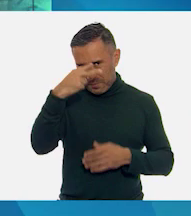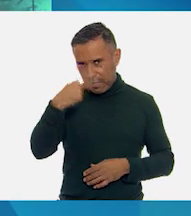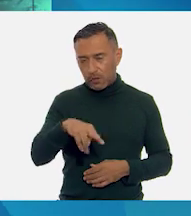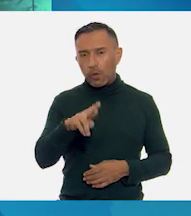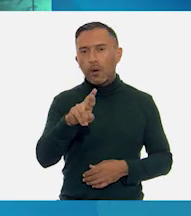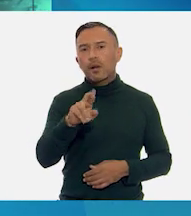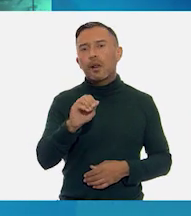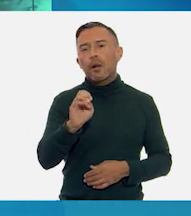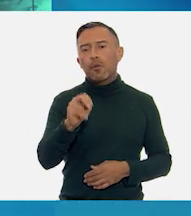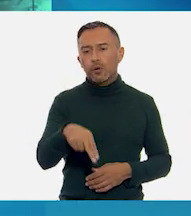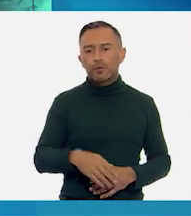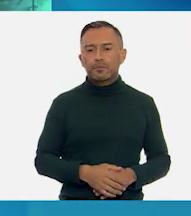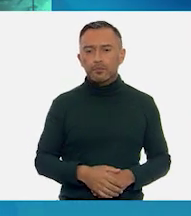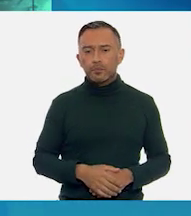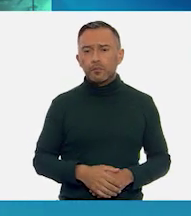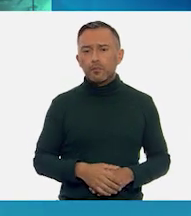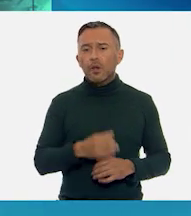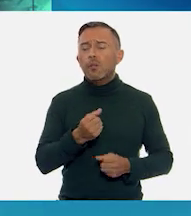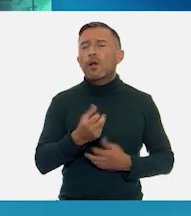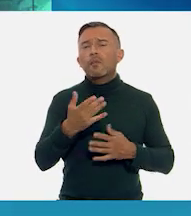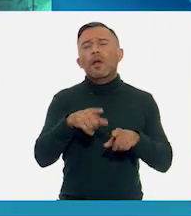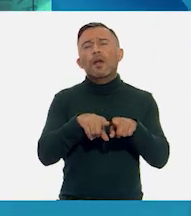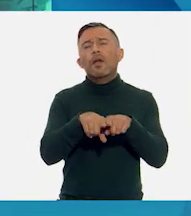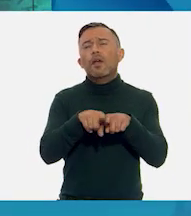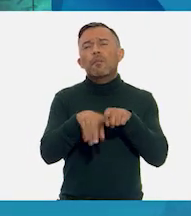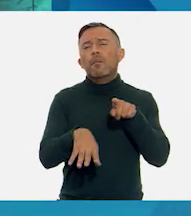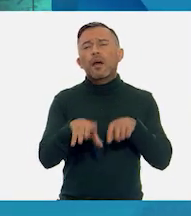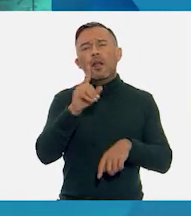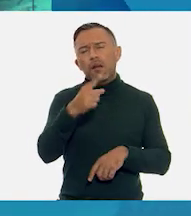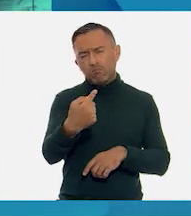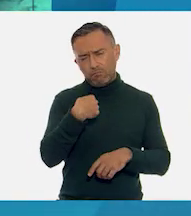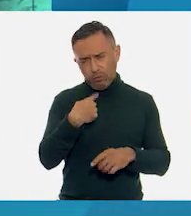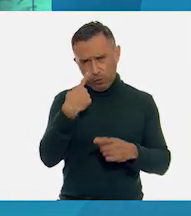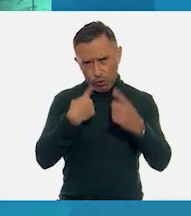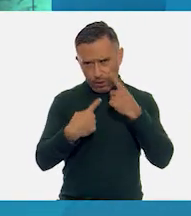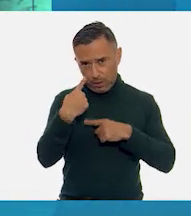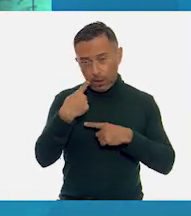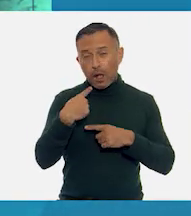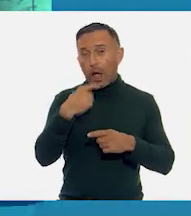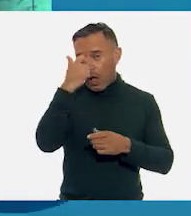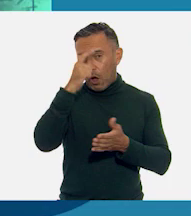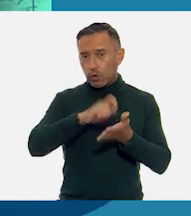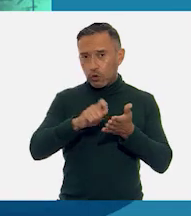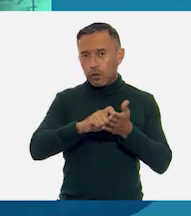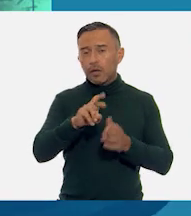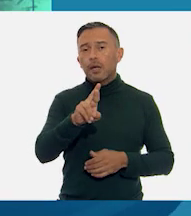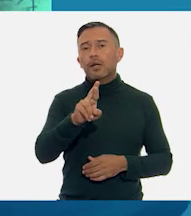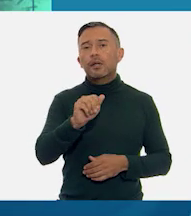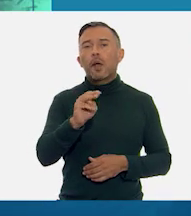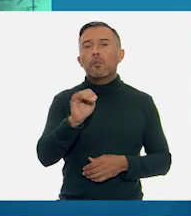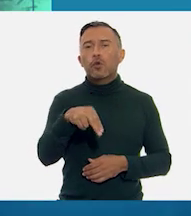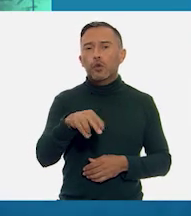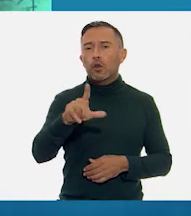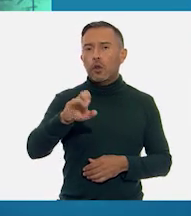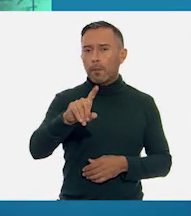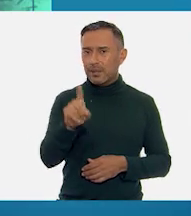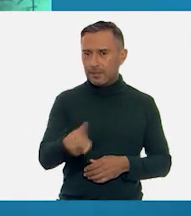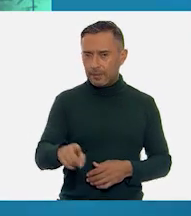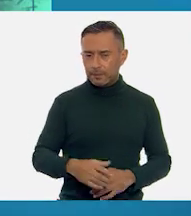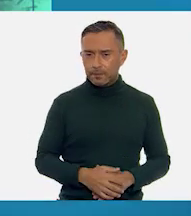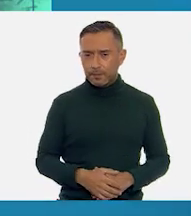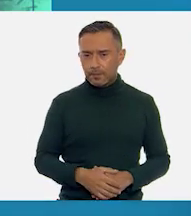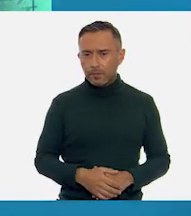Poema, Hermana, hazme llorar, autor Ramón López Velarde. Fuensanta,